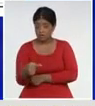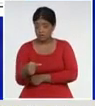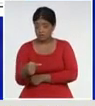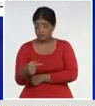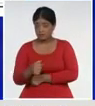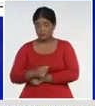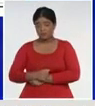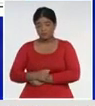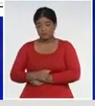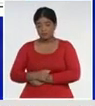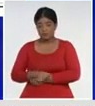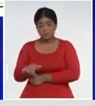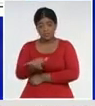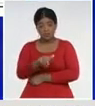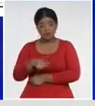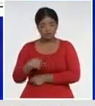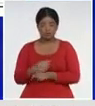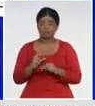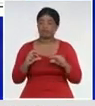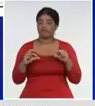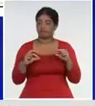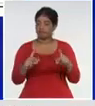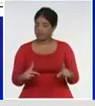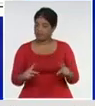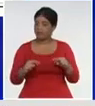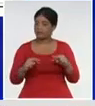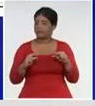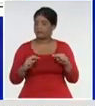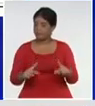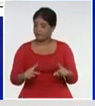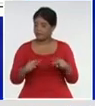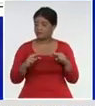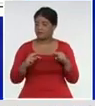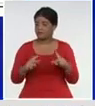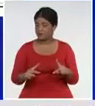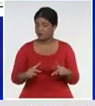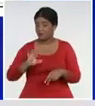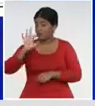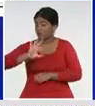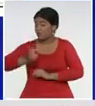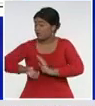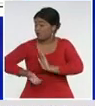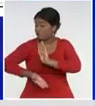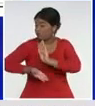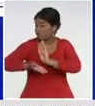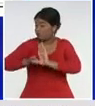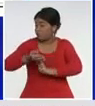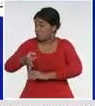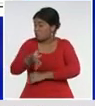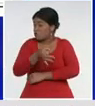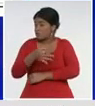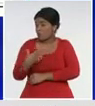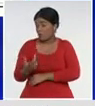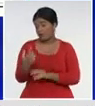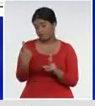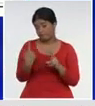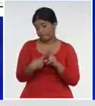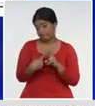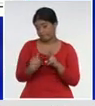como también, hemos reiterado, la tasa, de incidencia, más elevada, del municipio, vayamos,